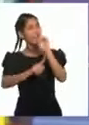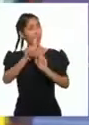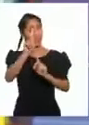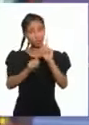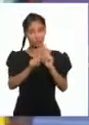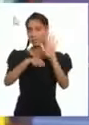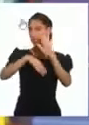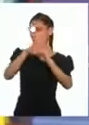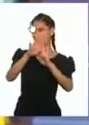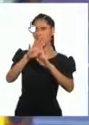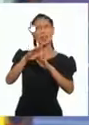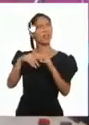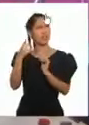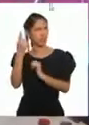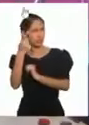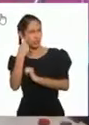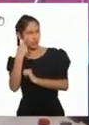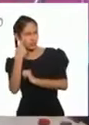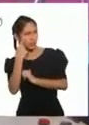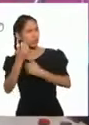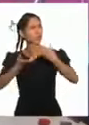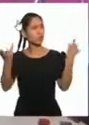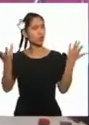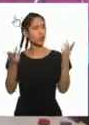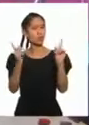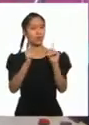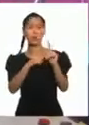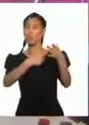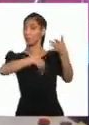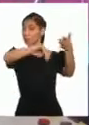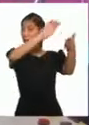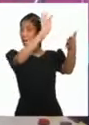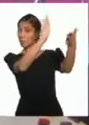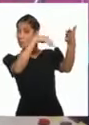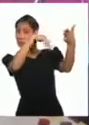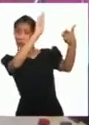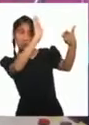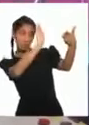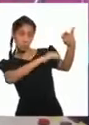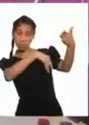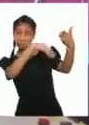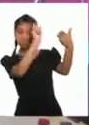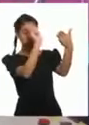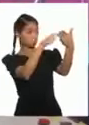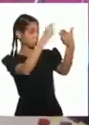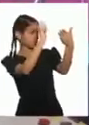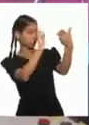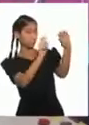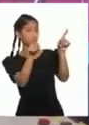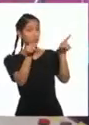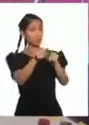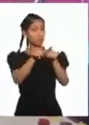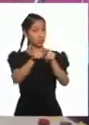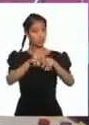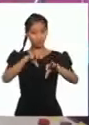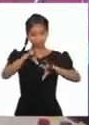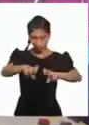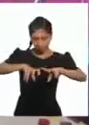conocidas son La pintura La cerámica